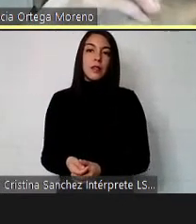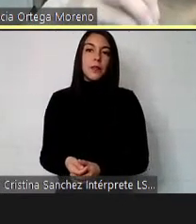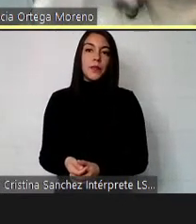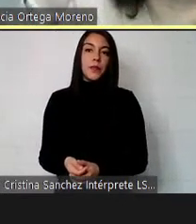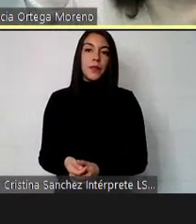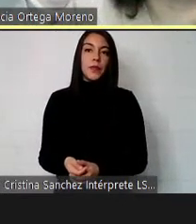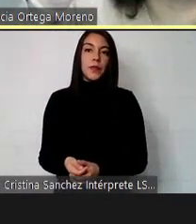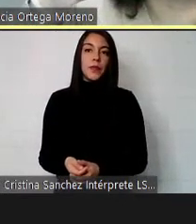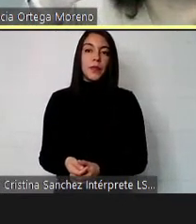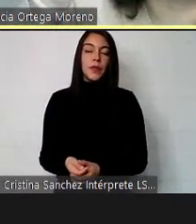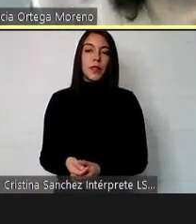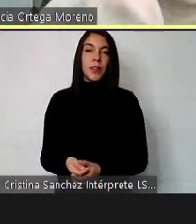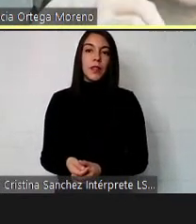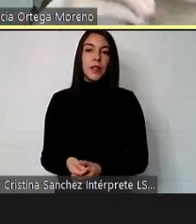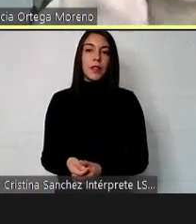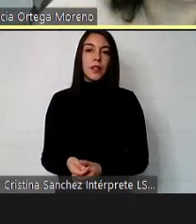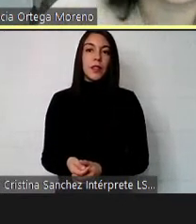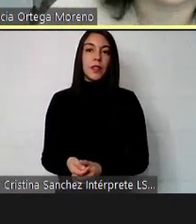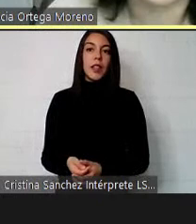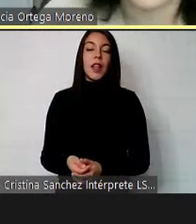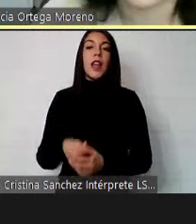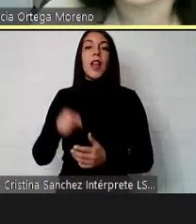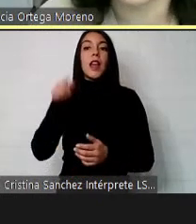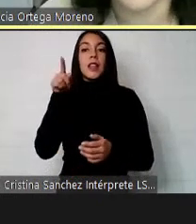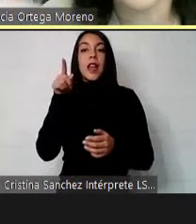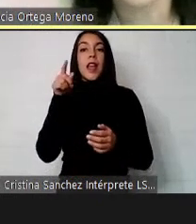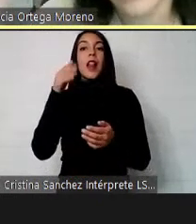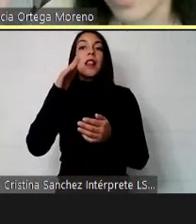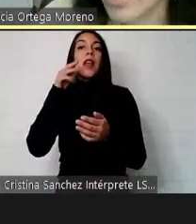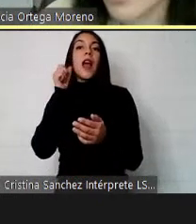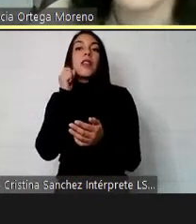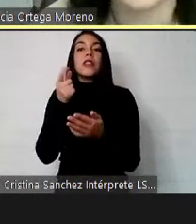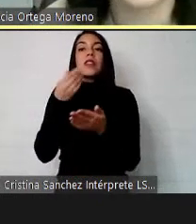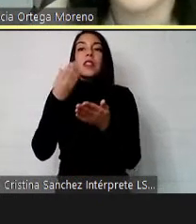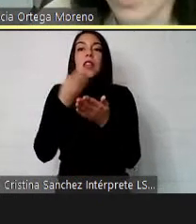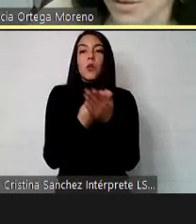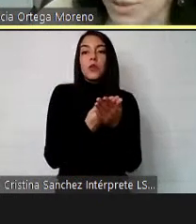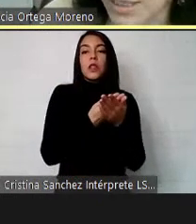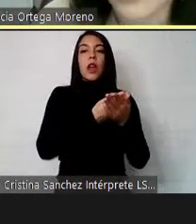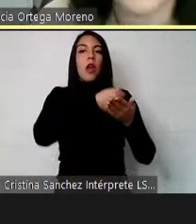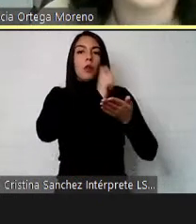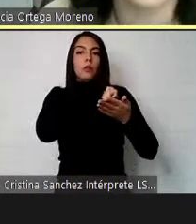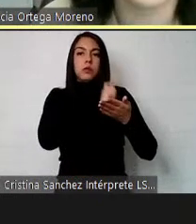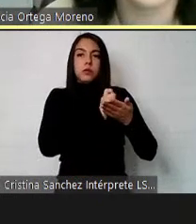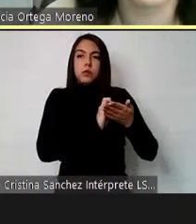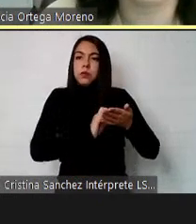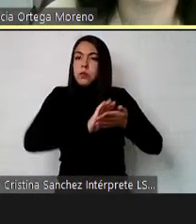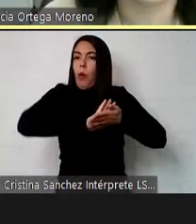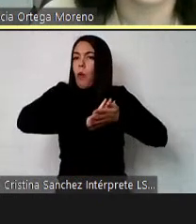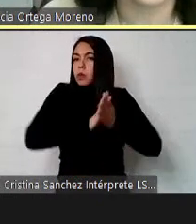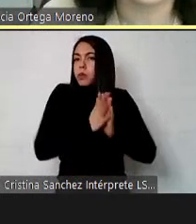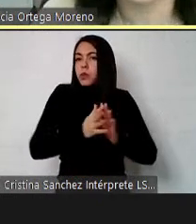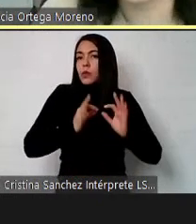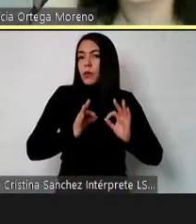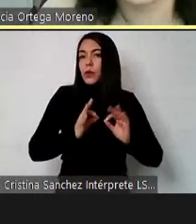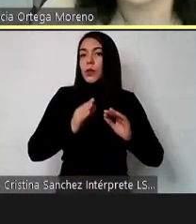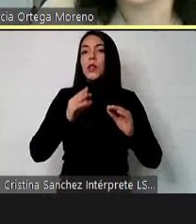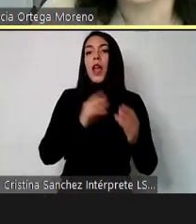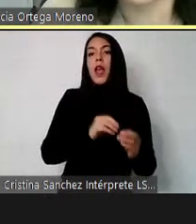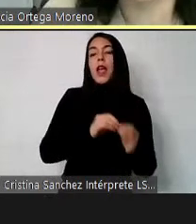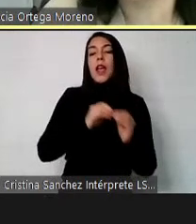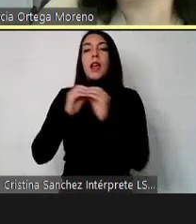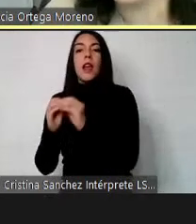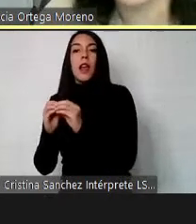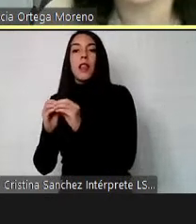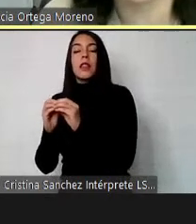finalmente plasmar la denuncia y poder transferirla al tribunal que corresponde. Procedimientos